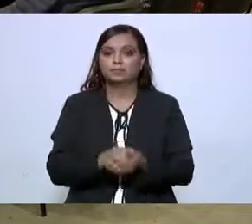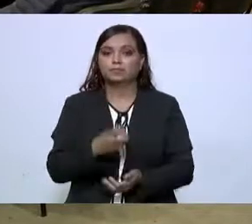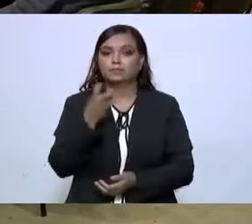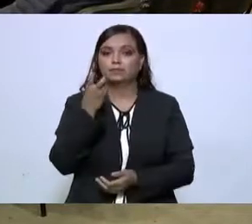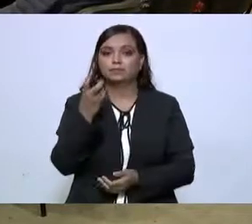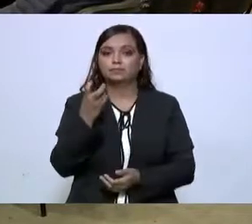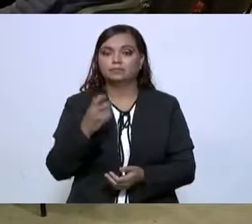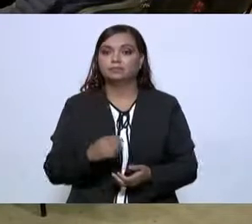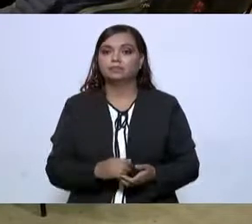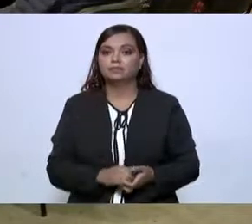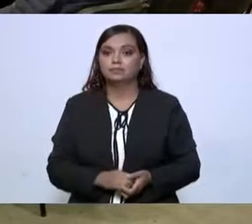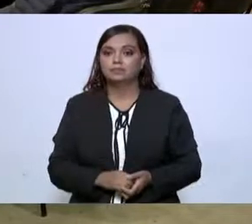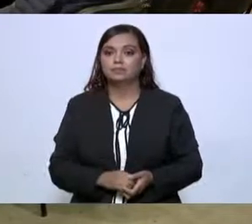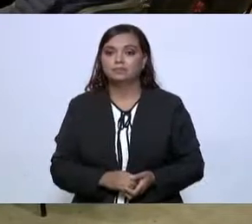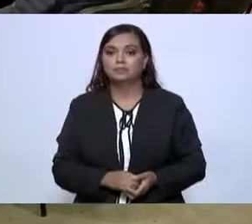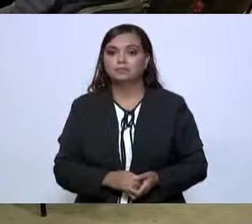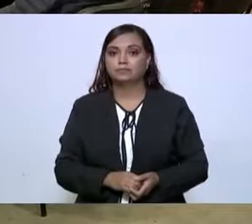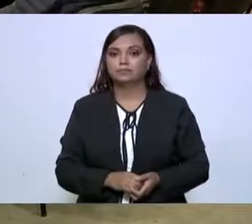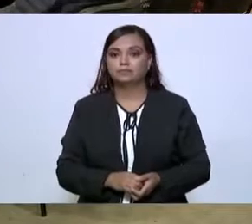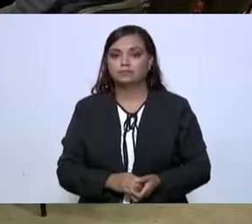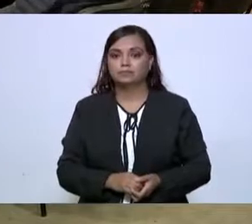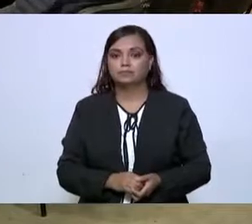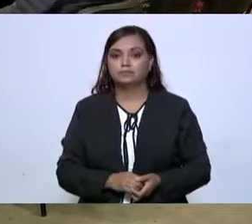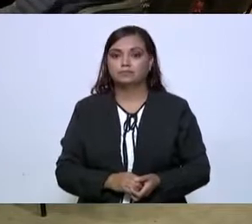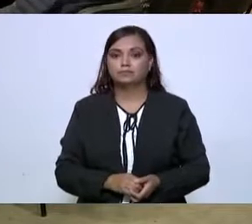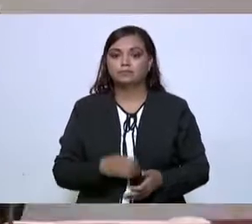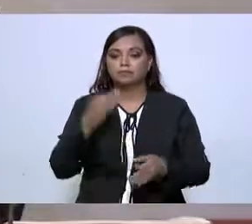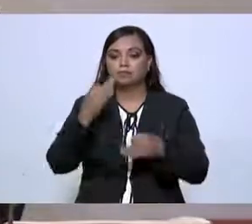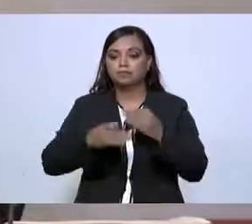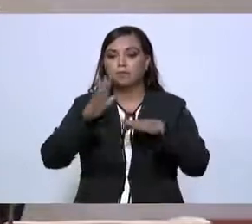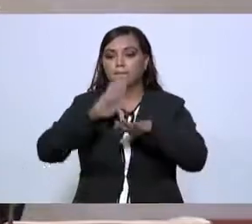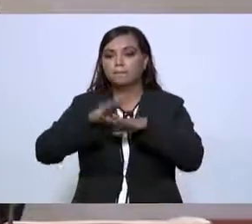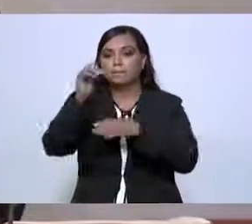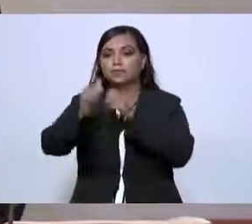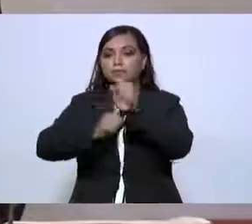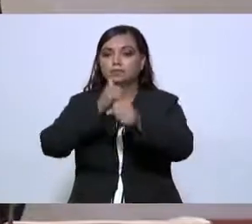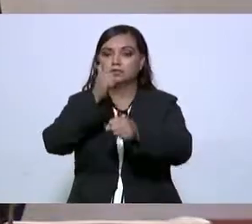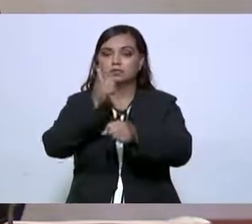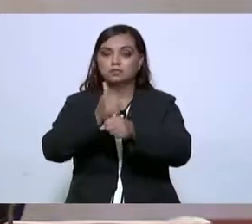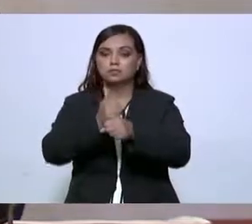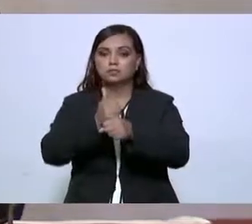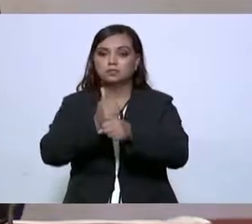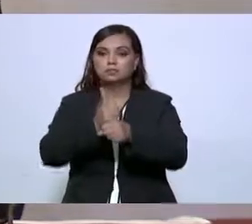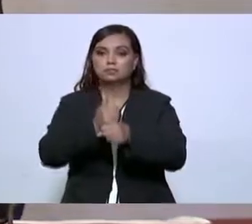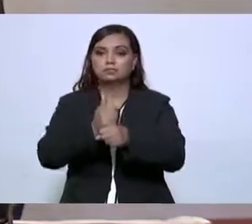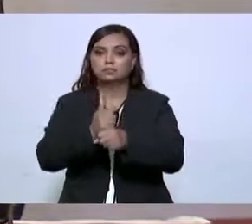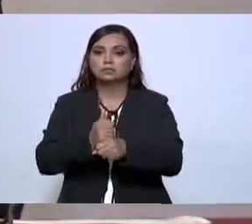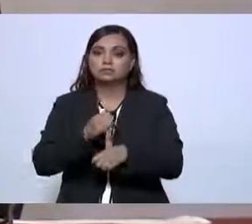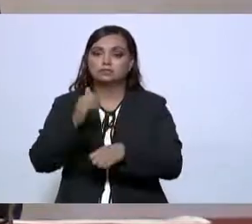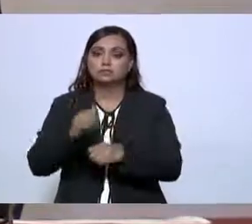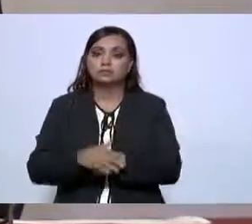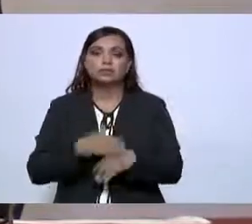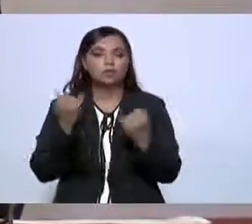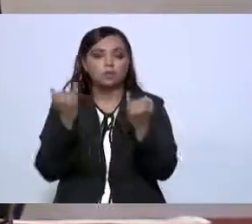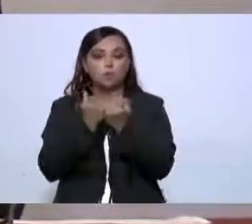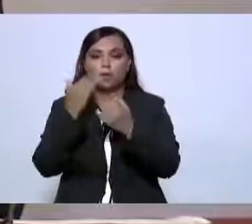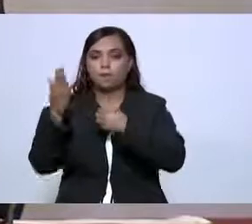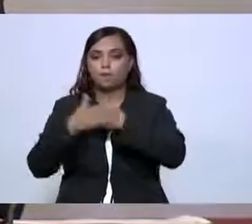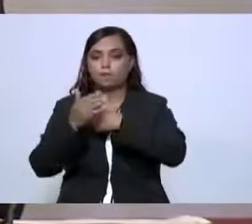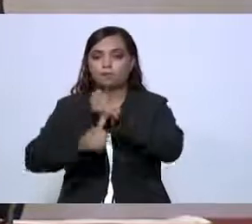en lo que falta de este año y el año próximo,